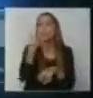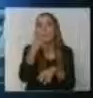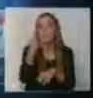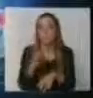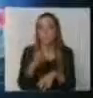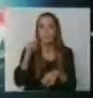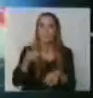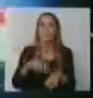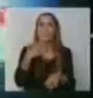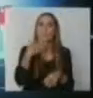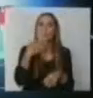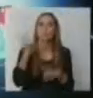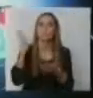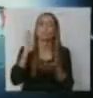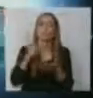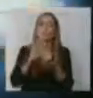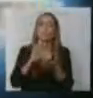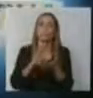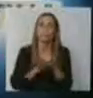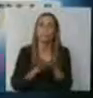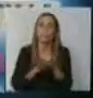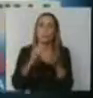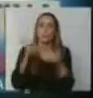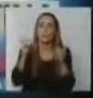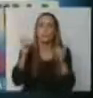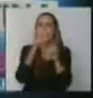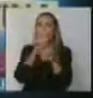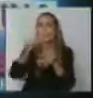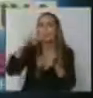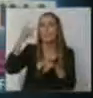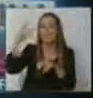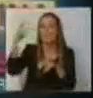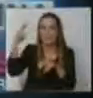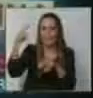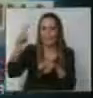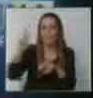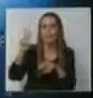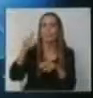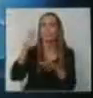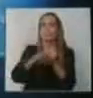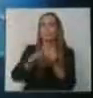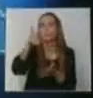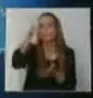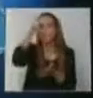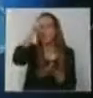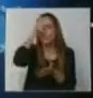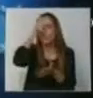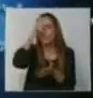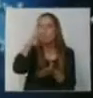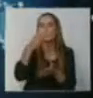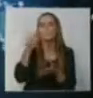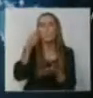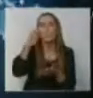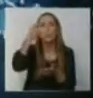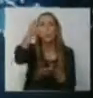internacionales. Bueno, vamos a comenzar hablando de un tema policial. ¿Por qué comienza el juicio